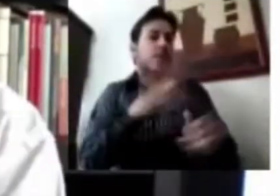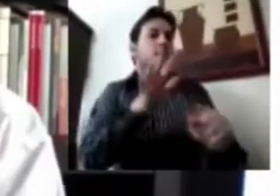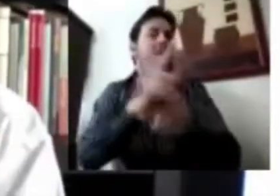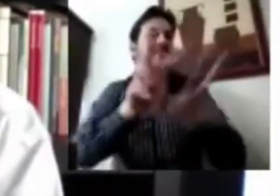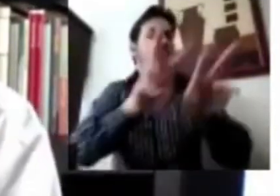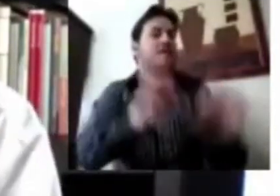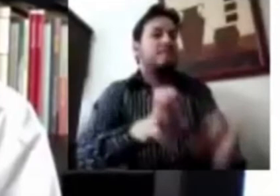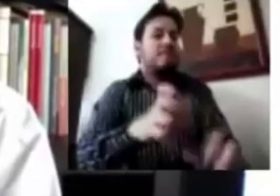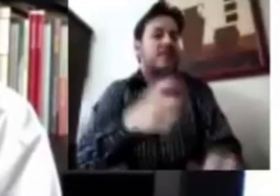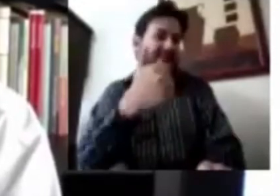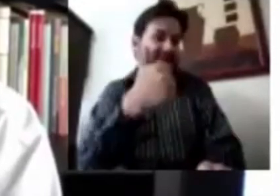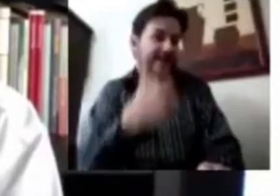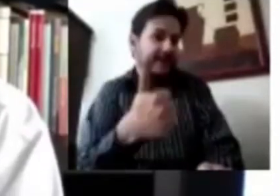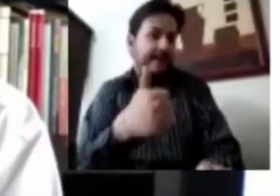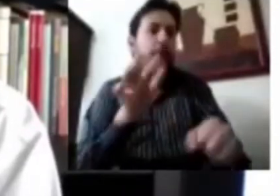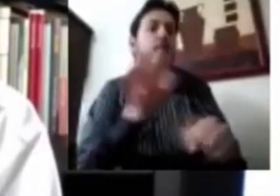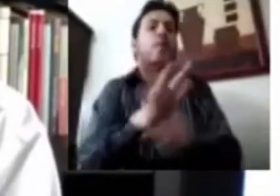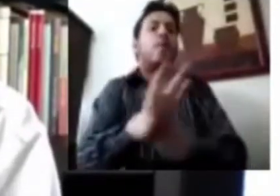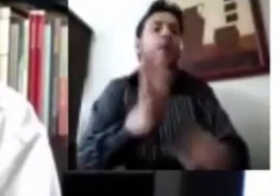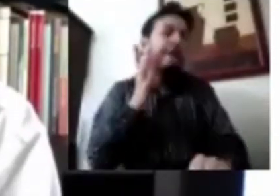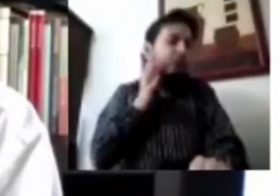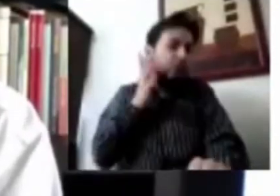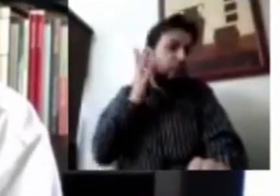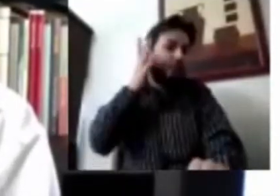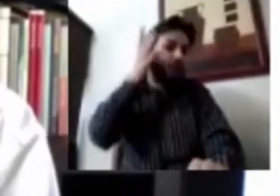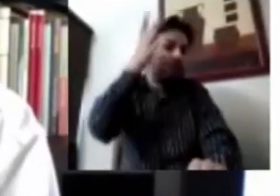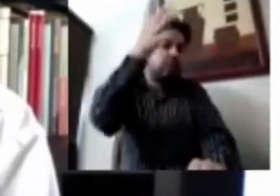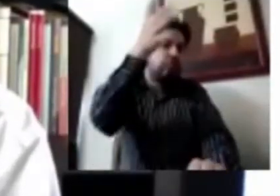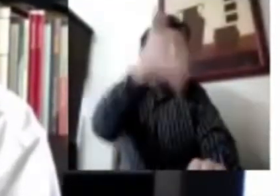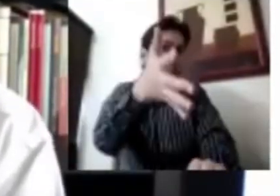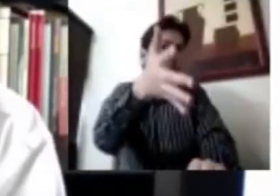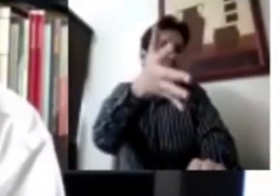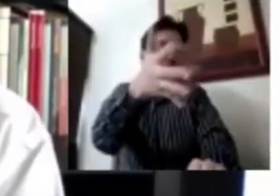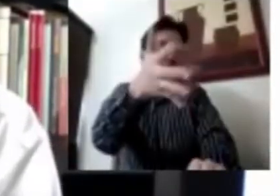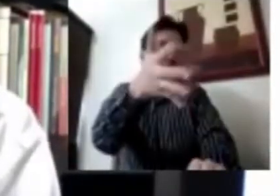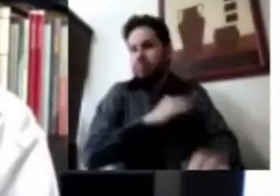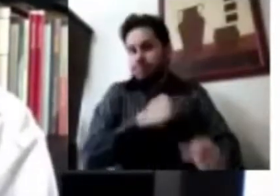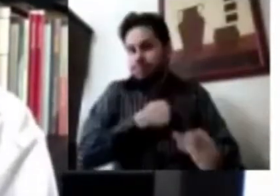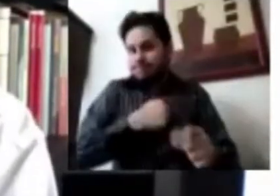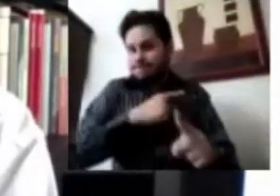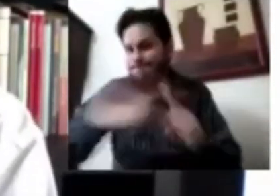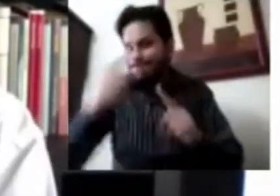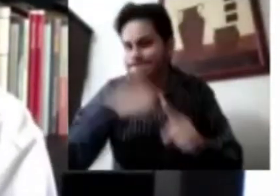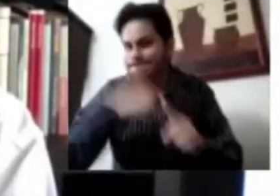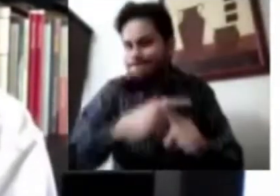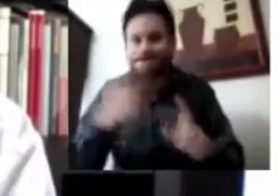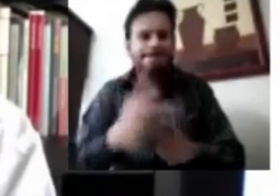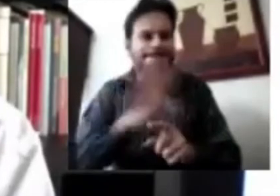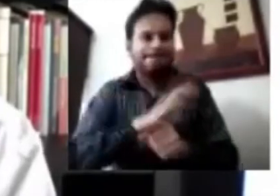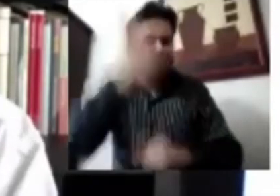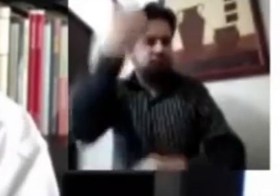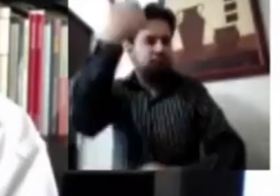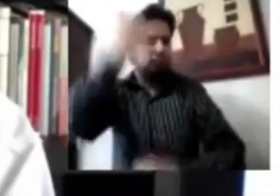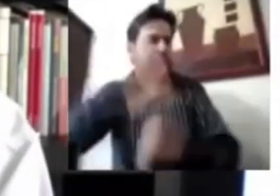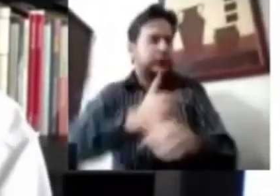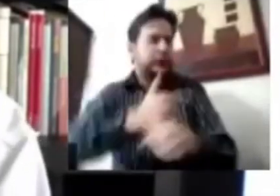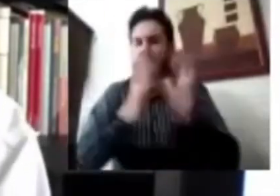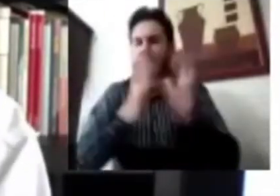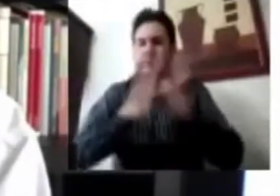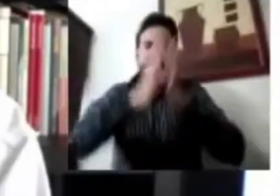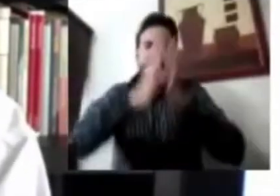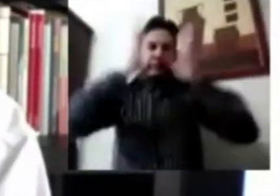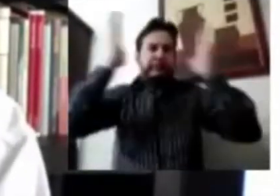Hay hacia el futuro. Yo veo una combinación de varios factores encontrados. Por un lado, una enorme incertidumbre